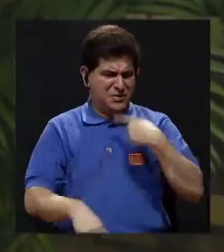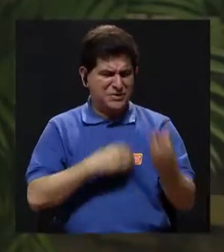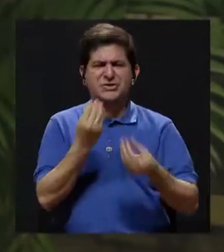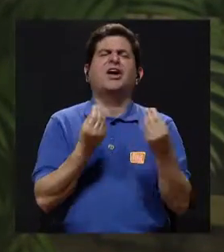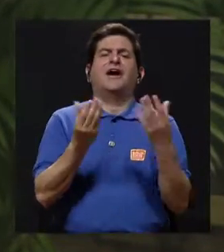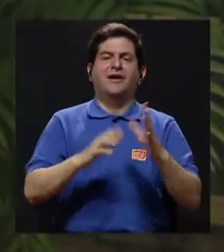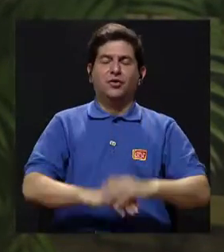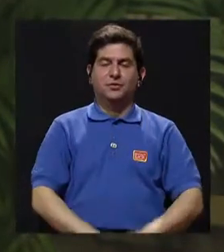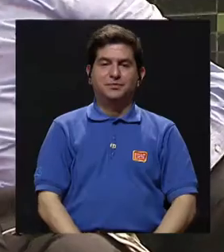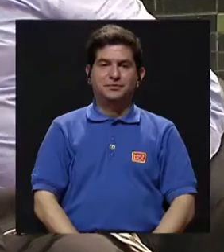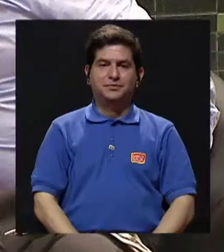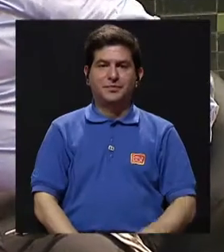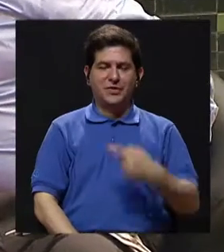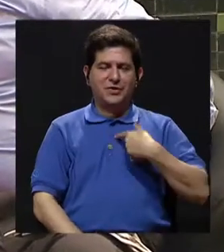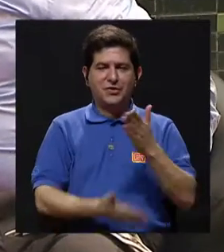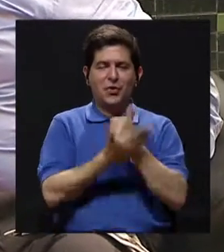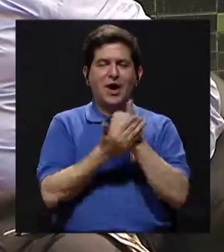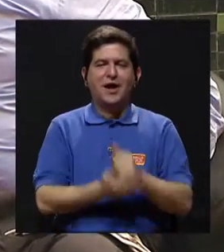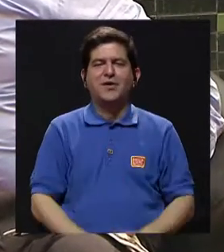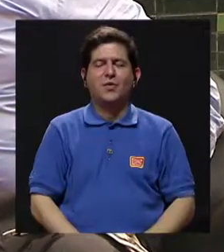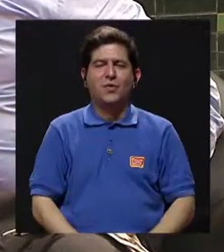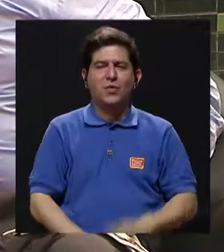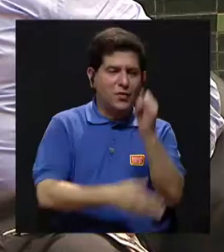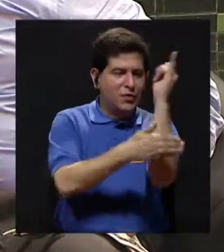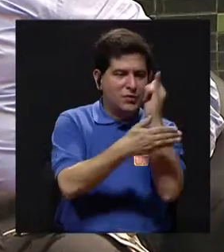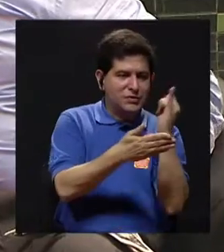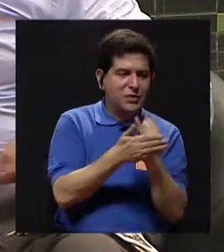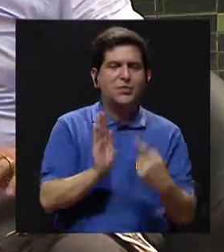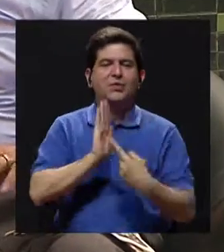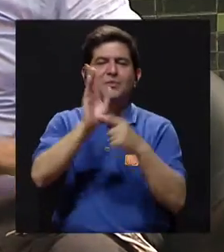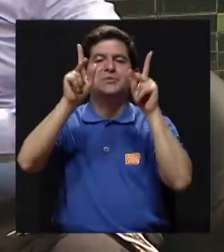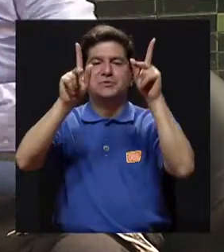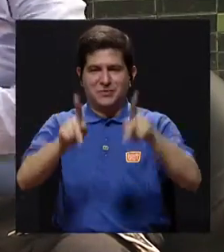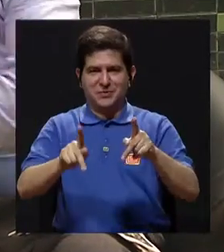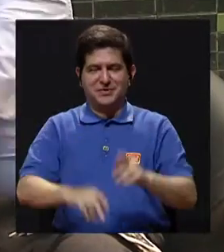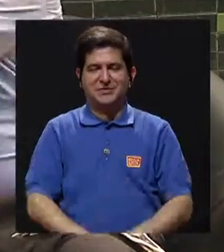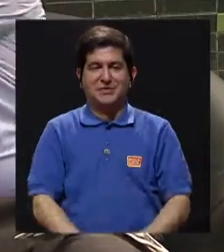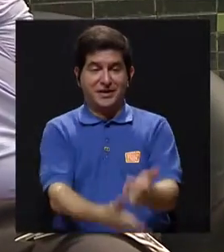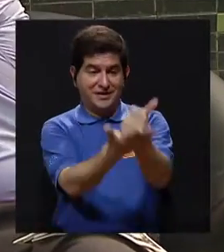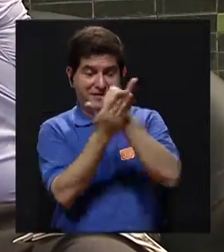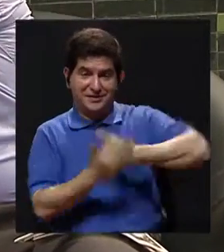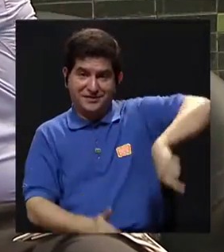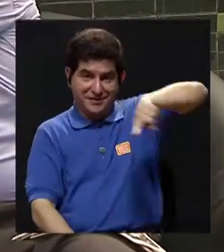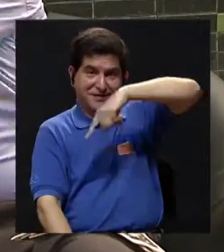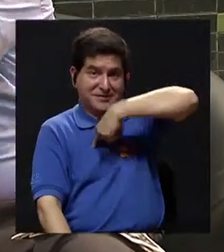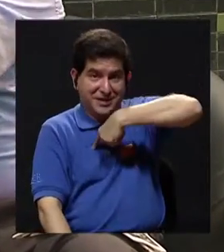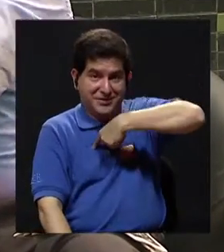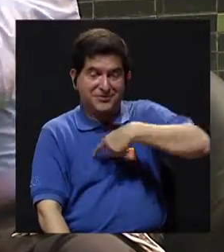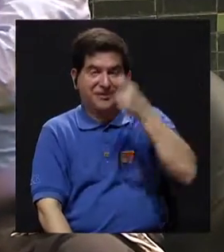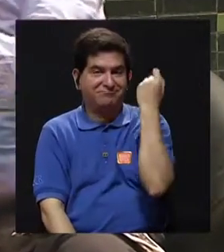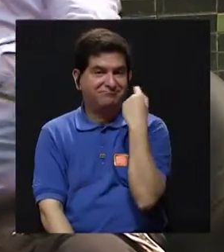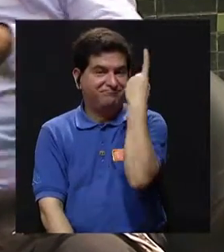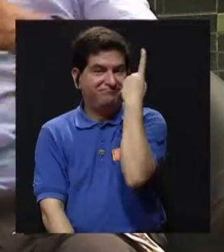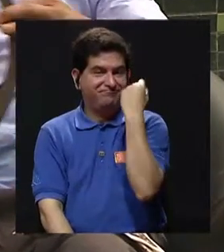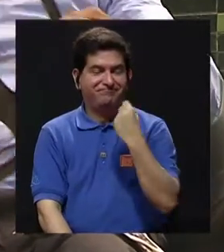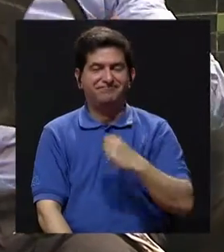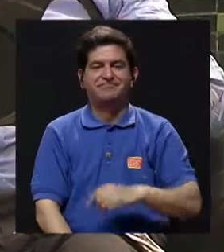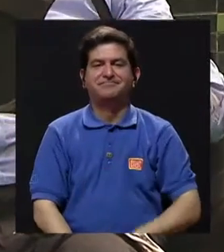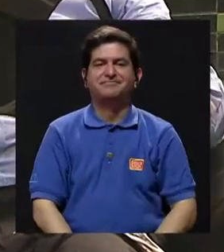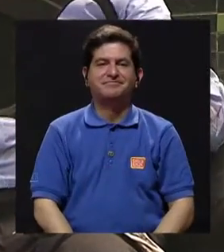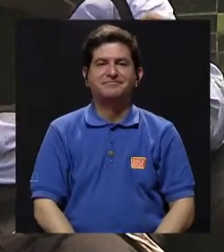debo de hacer? Bueno, yo traigo aquí algunas ilustraciones que me gustaría mostrar a las personas que puedan ayudarnos a entender.